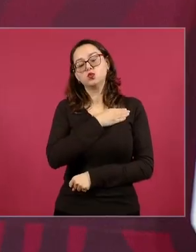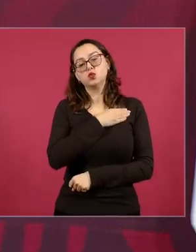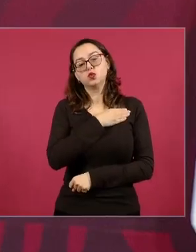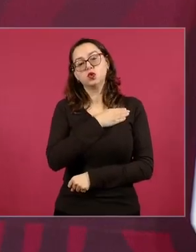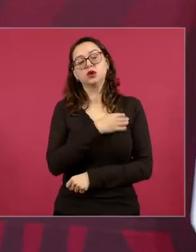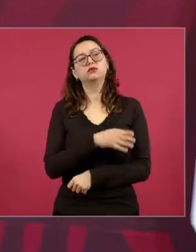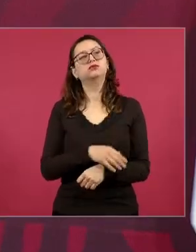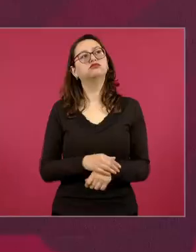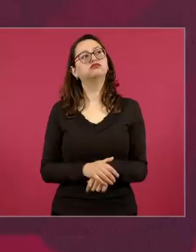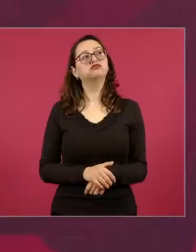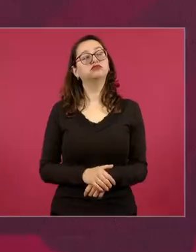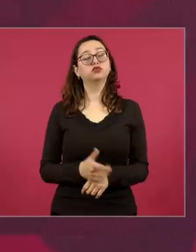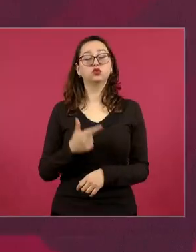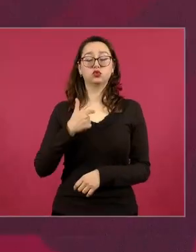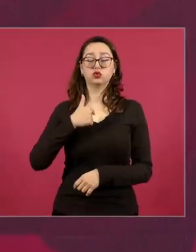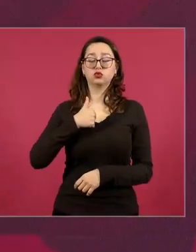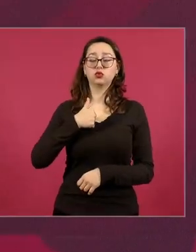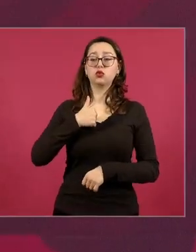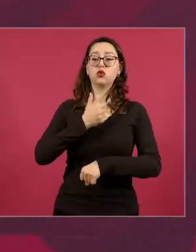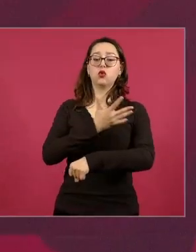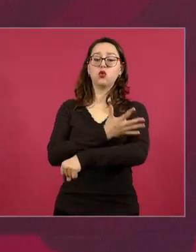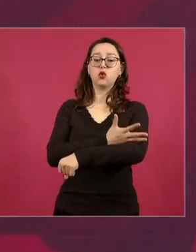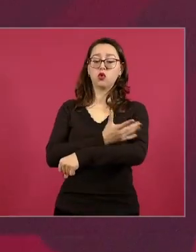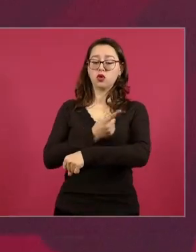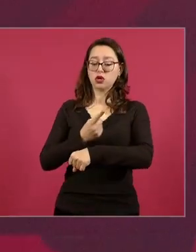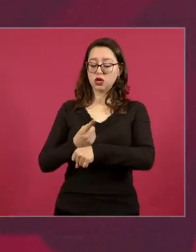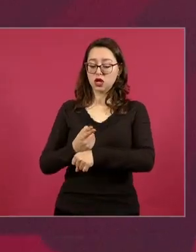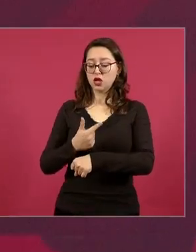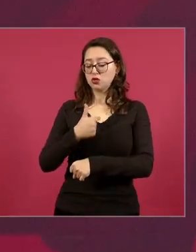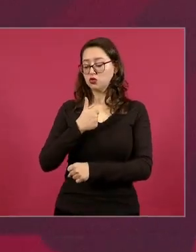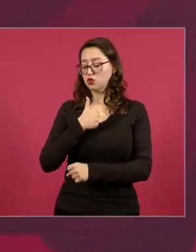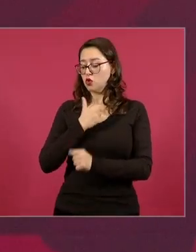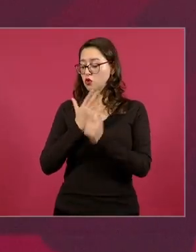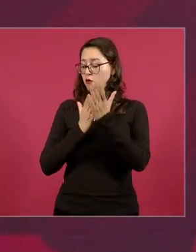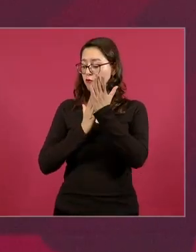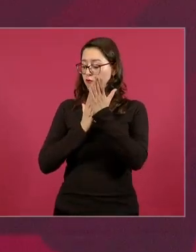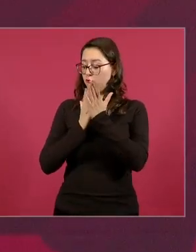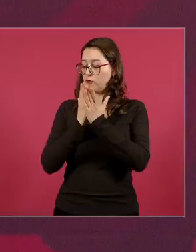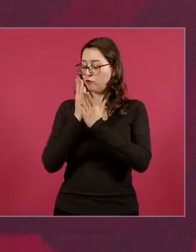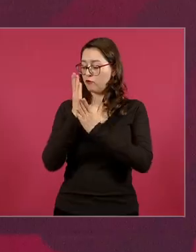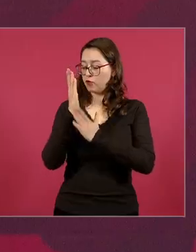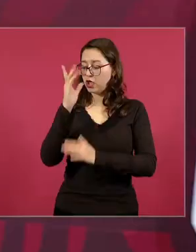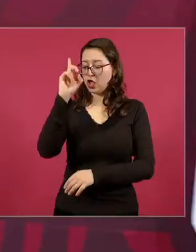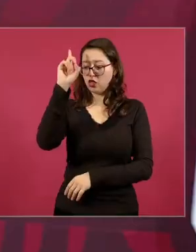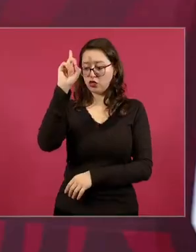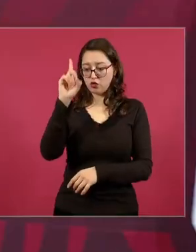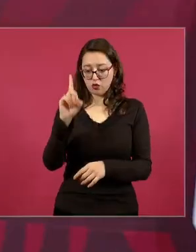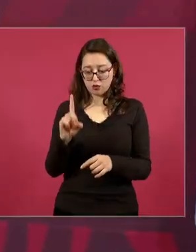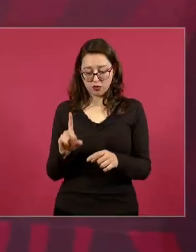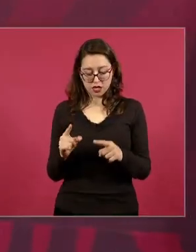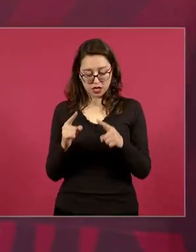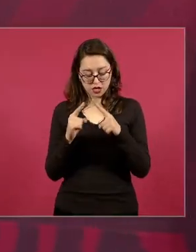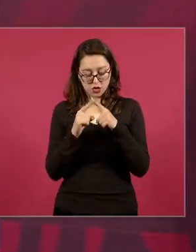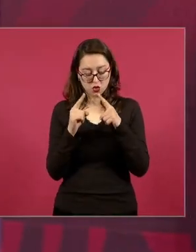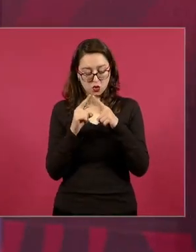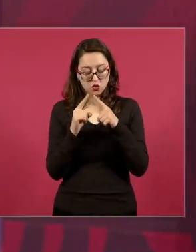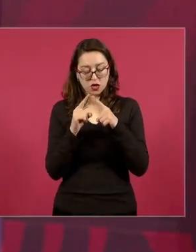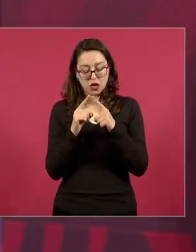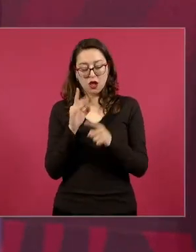honesto íntegro que vas a la iglesia los domingos que confiesas